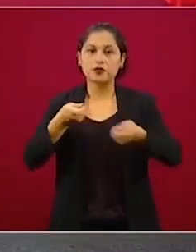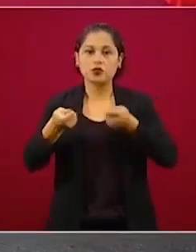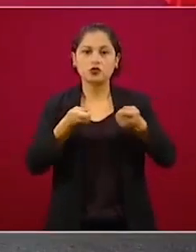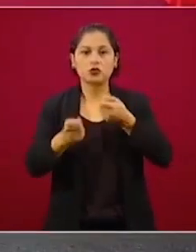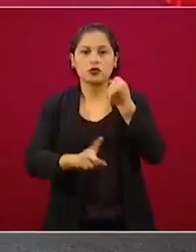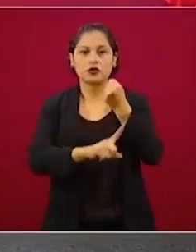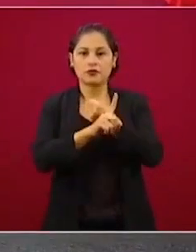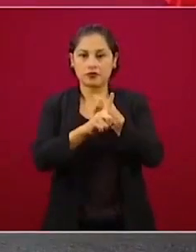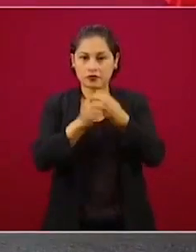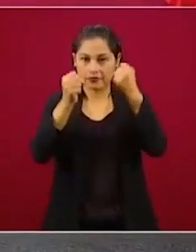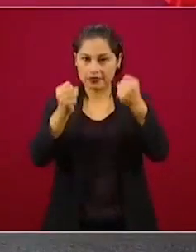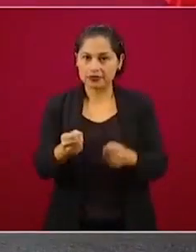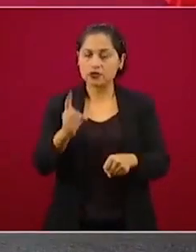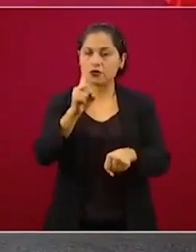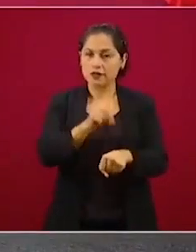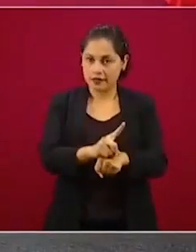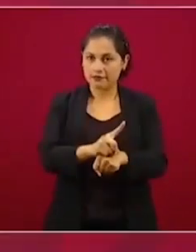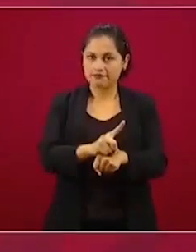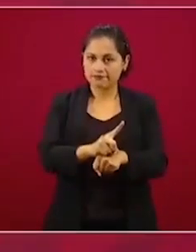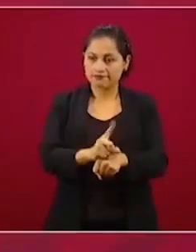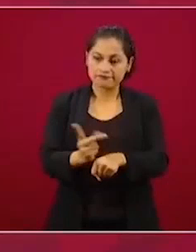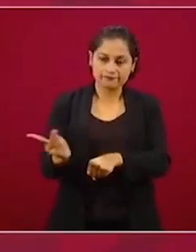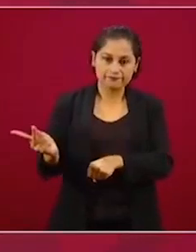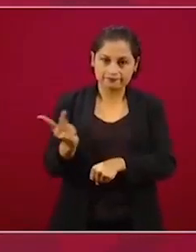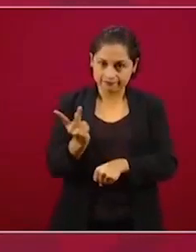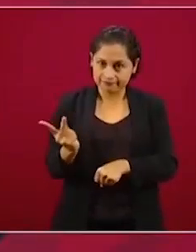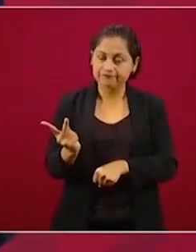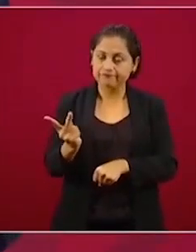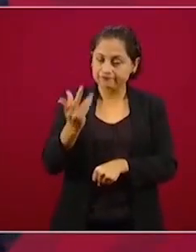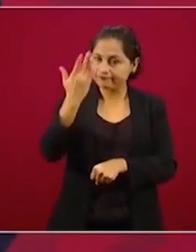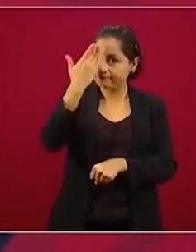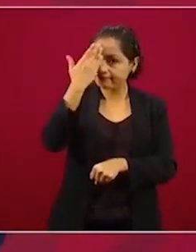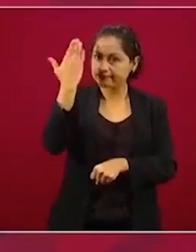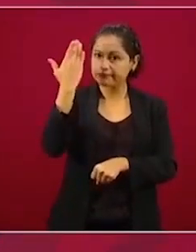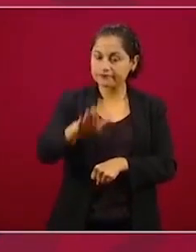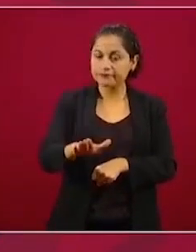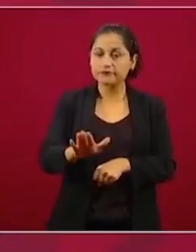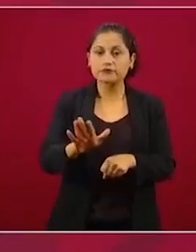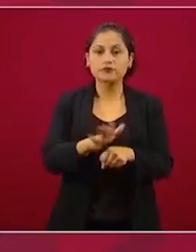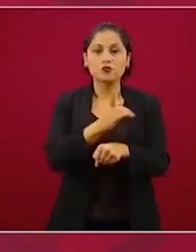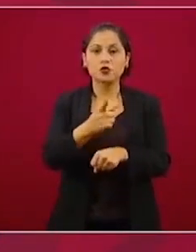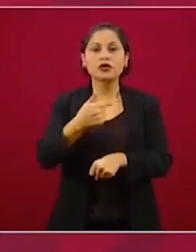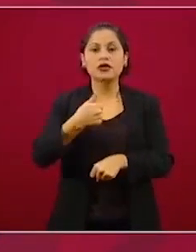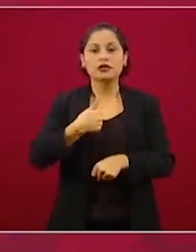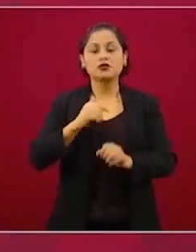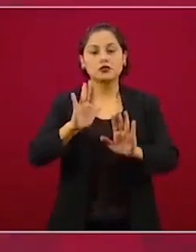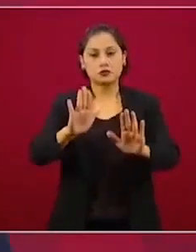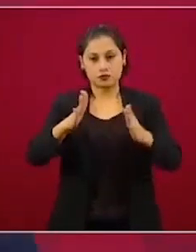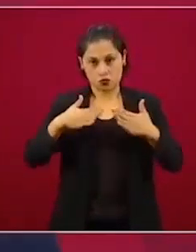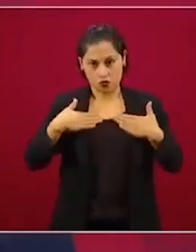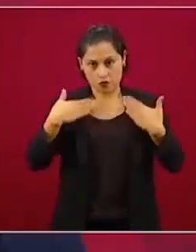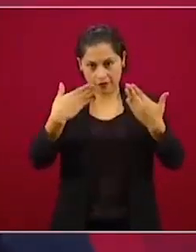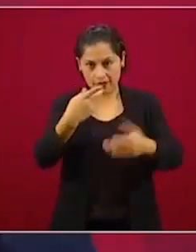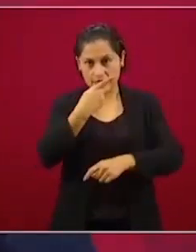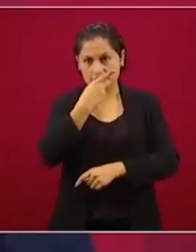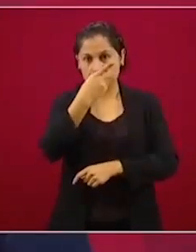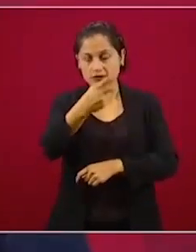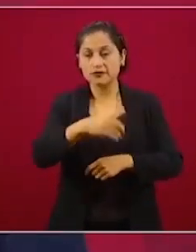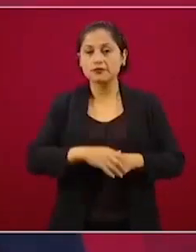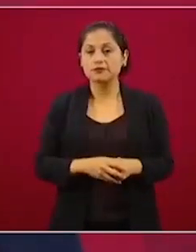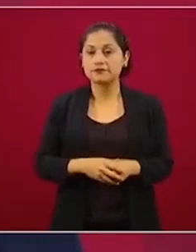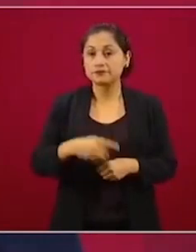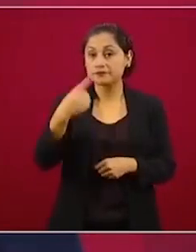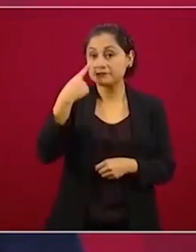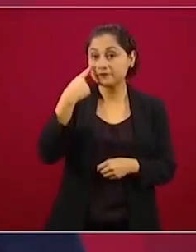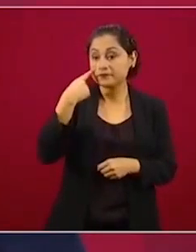quiero, lo digo con toda franqueza, que la Guardia Nacional termine como la